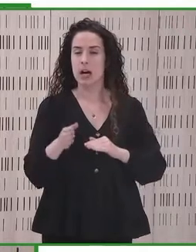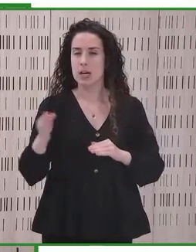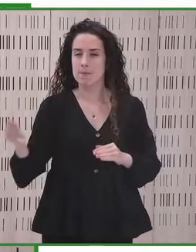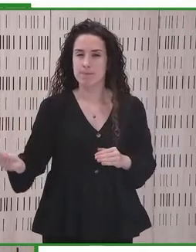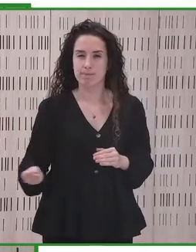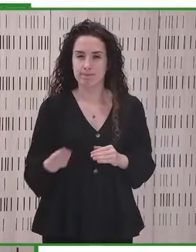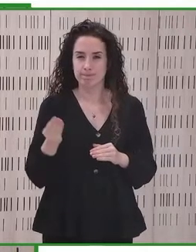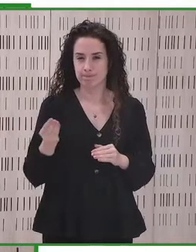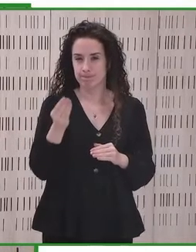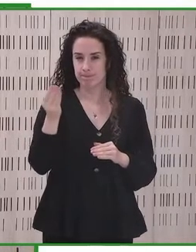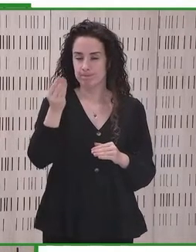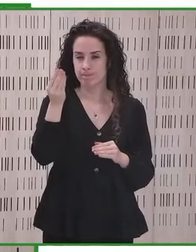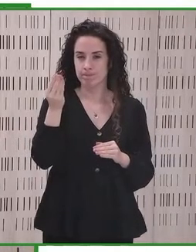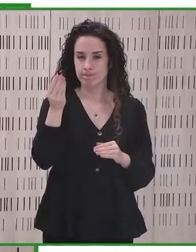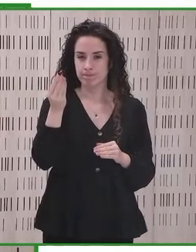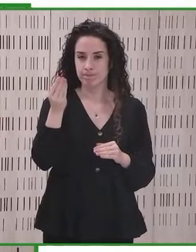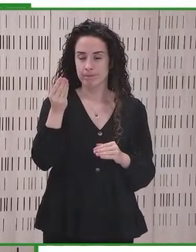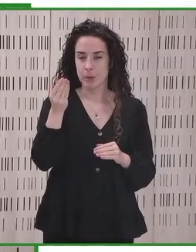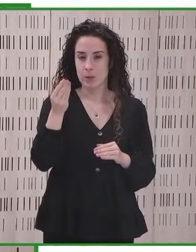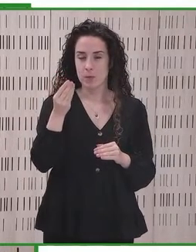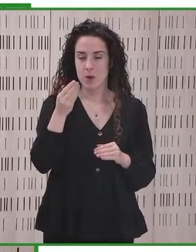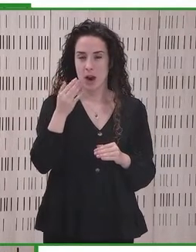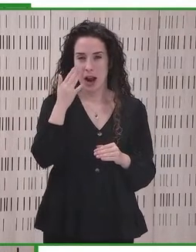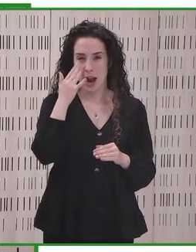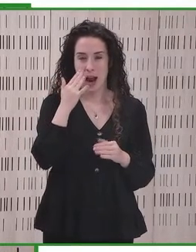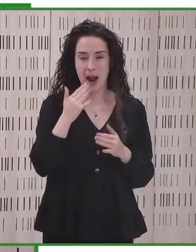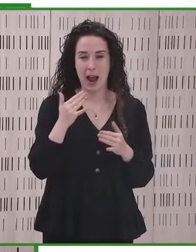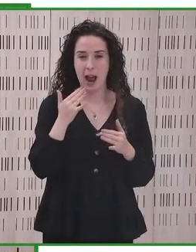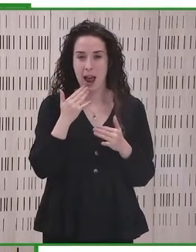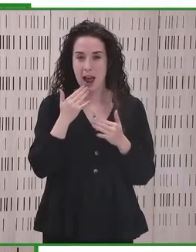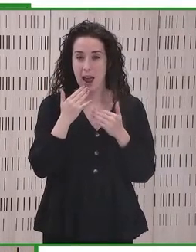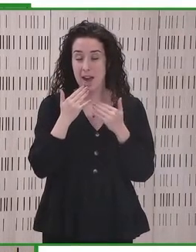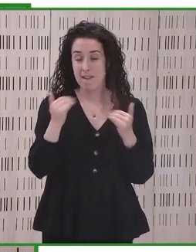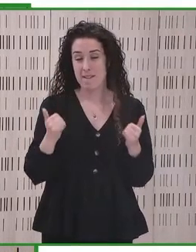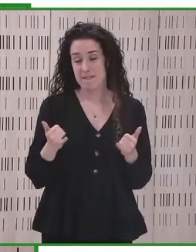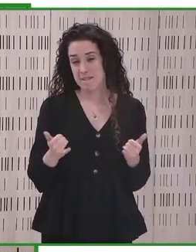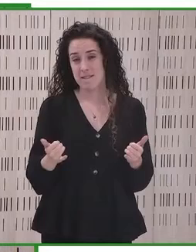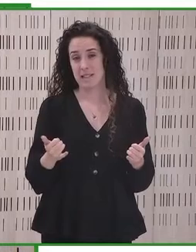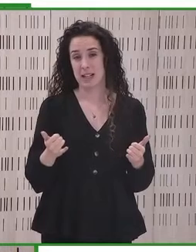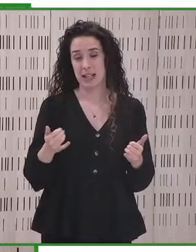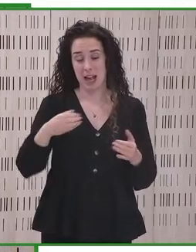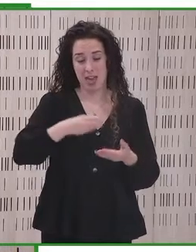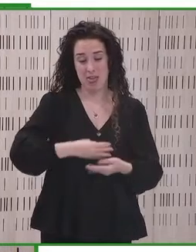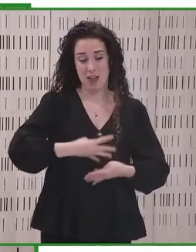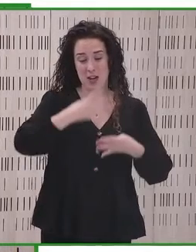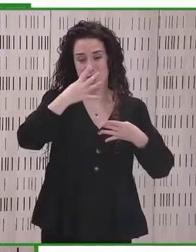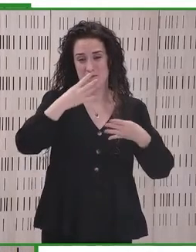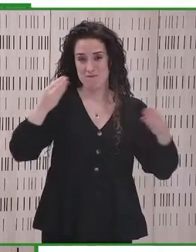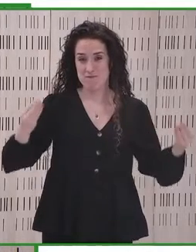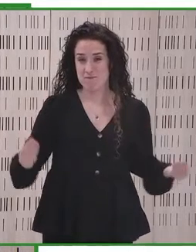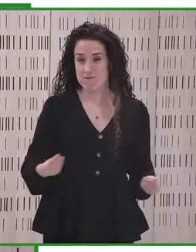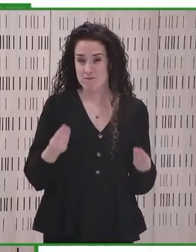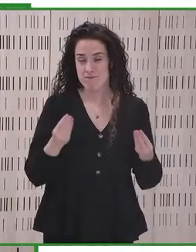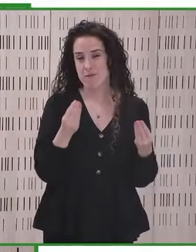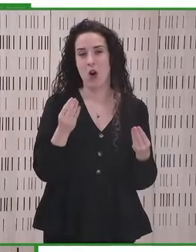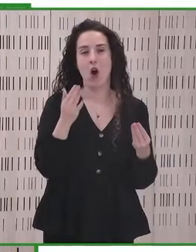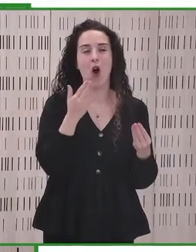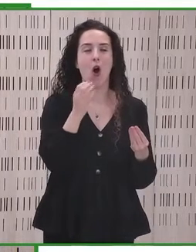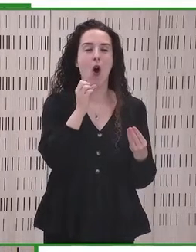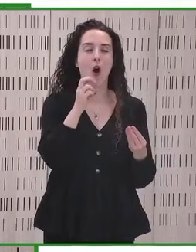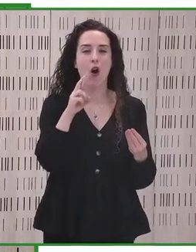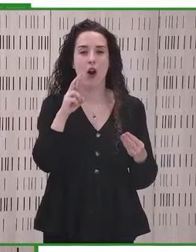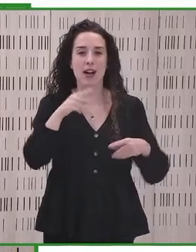la eficiencia energética de los edificios, por ejemplo, o del